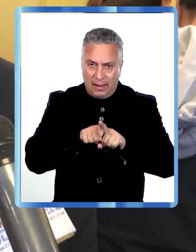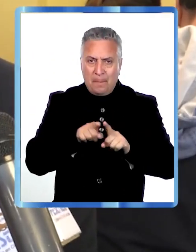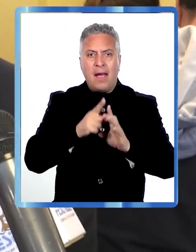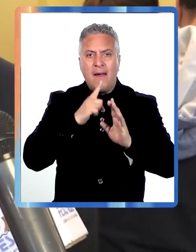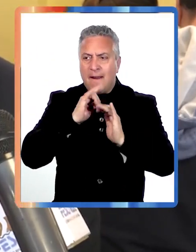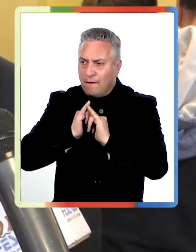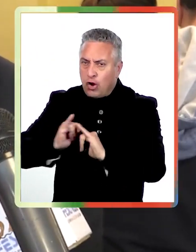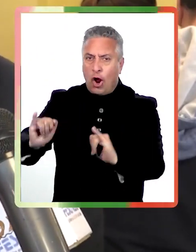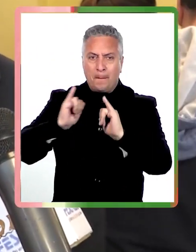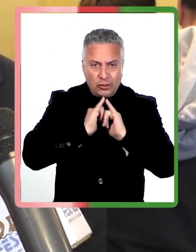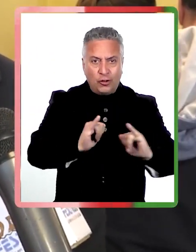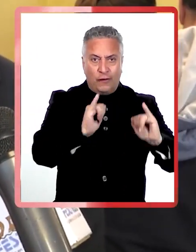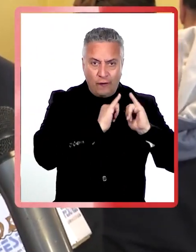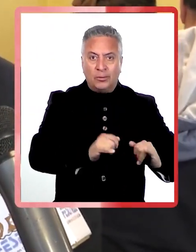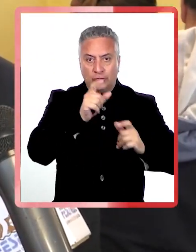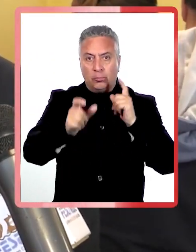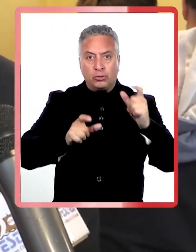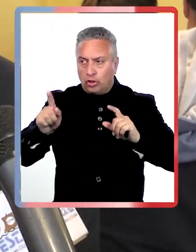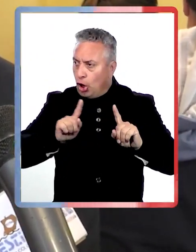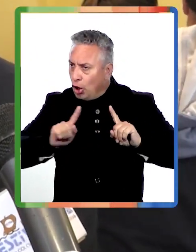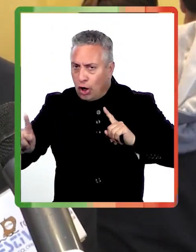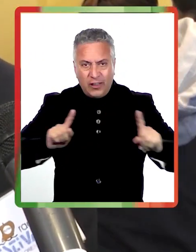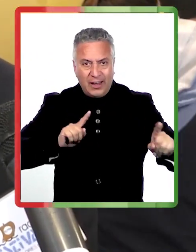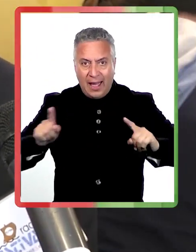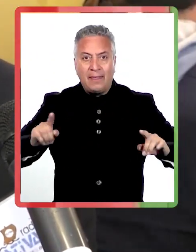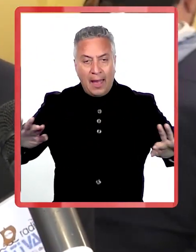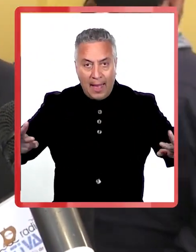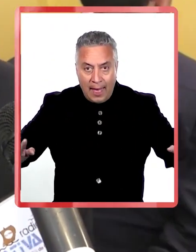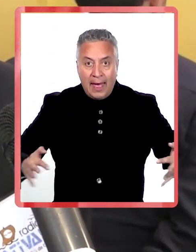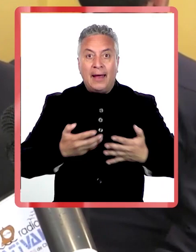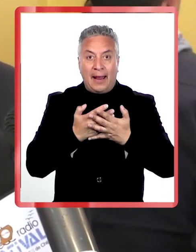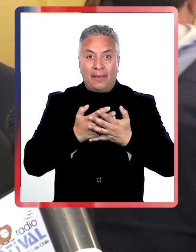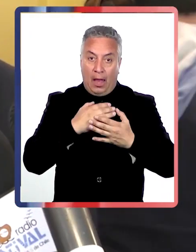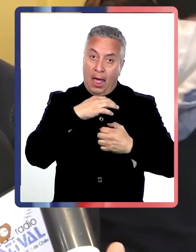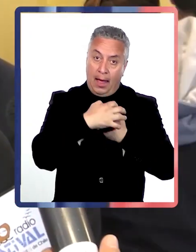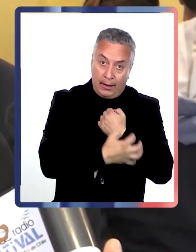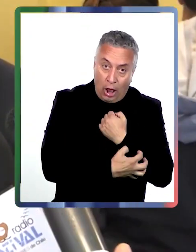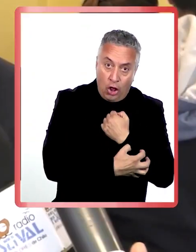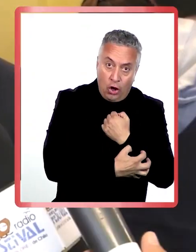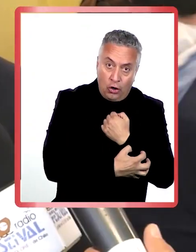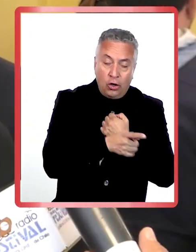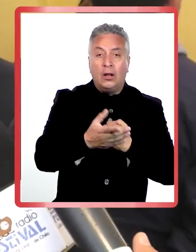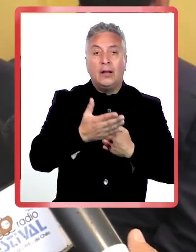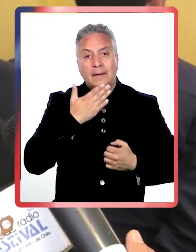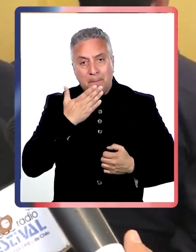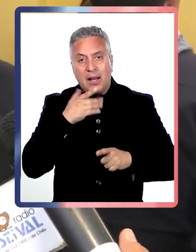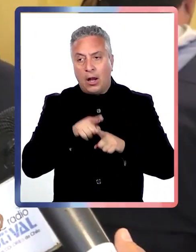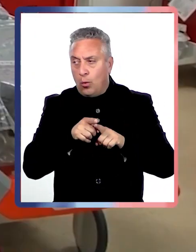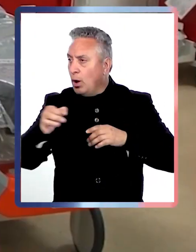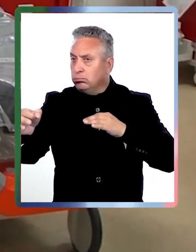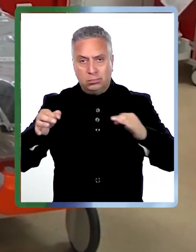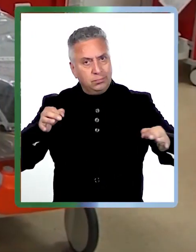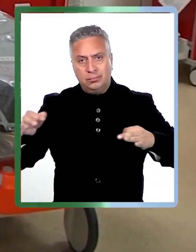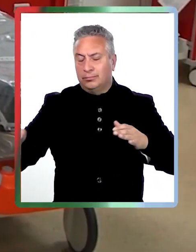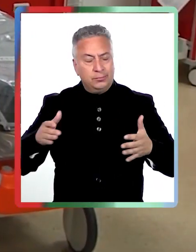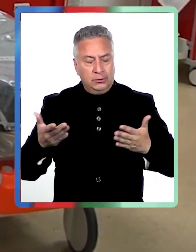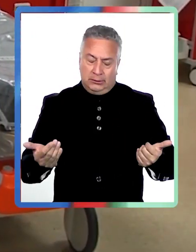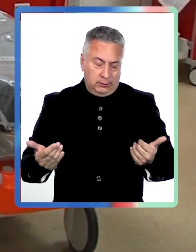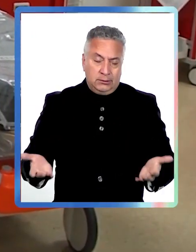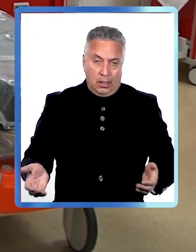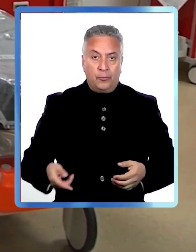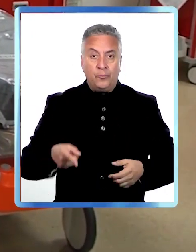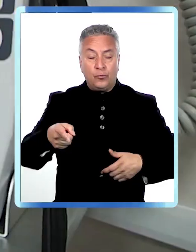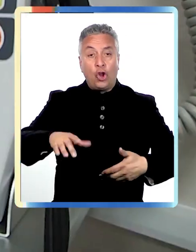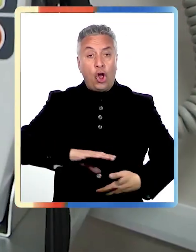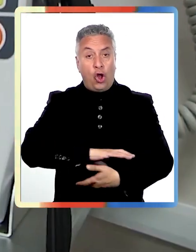pacientes que ayude a coordinar a estos pacientes en la red, tanto en la región como en la delegación AFAL cuando sea necesario. En el